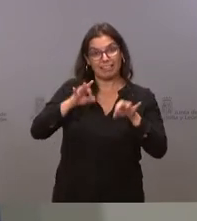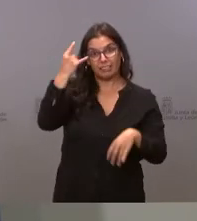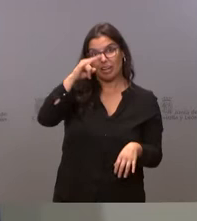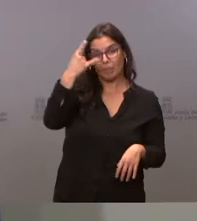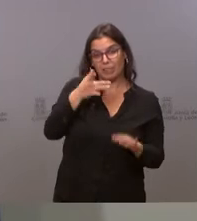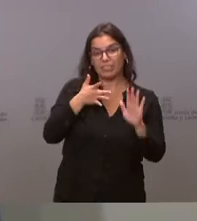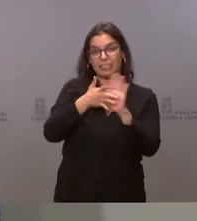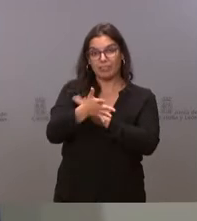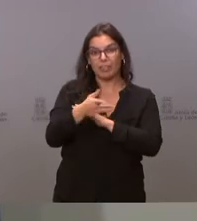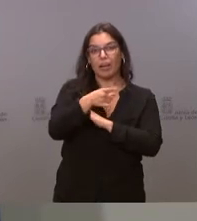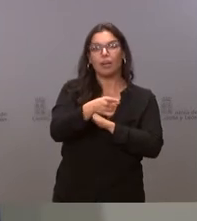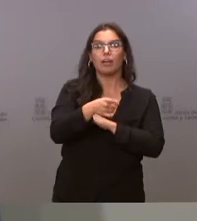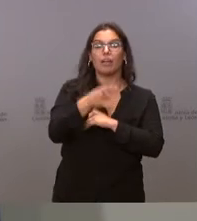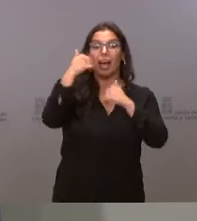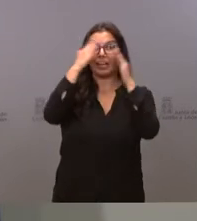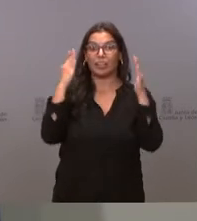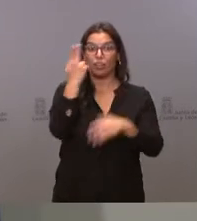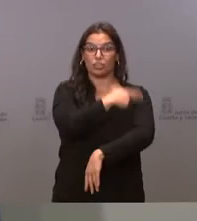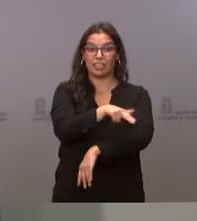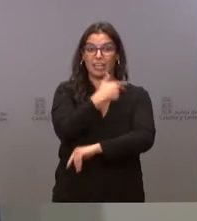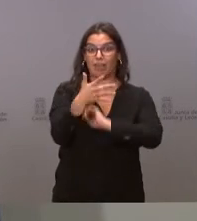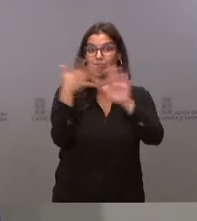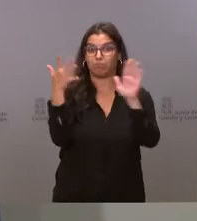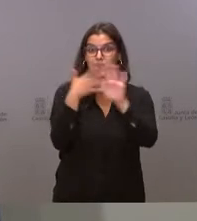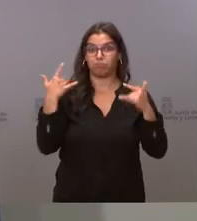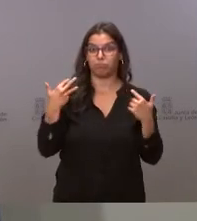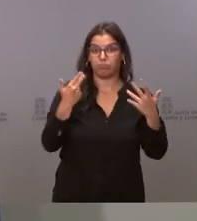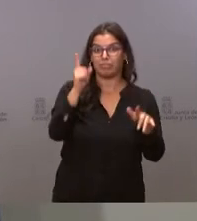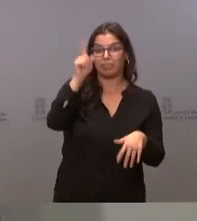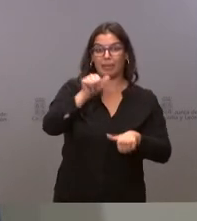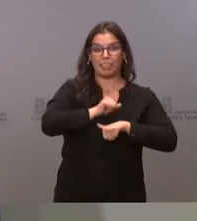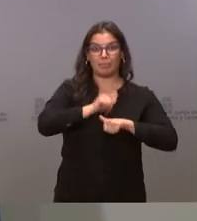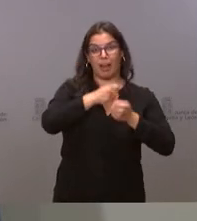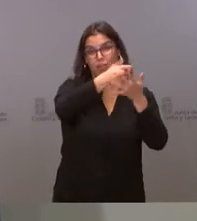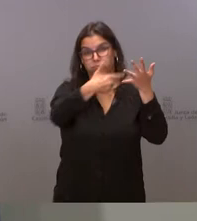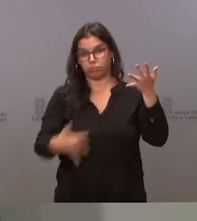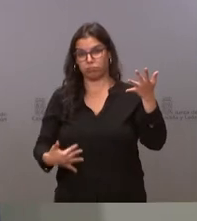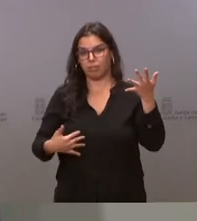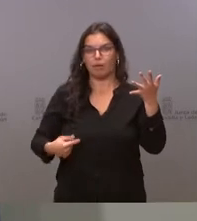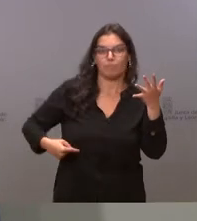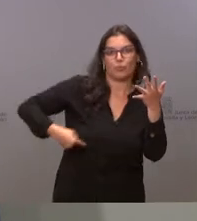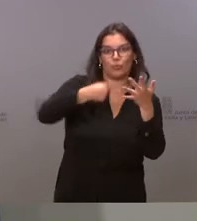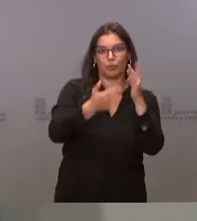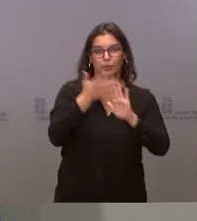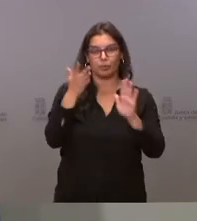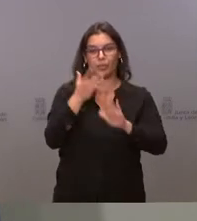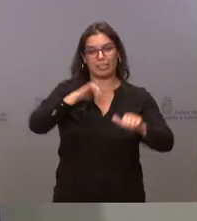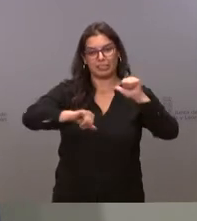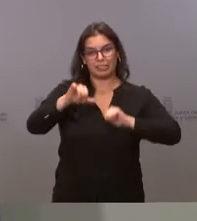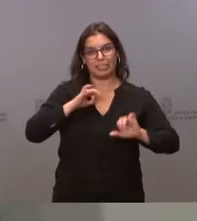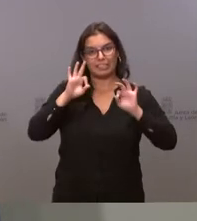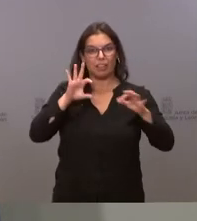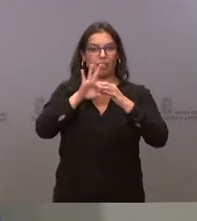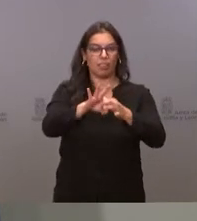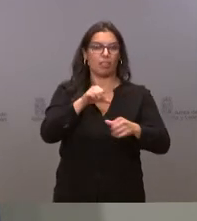la agilidad de la atención sanitaria y facilitan la reducción de tiempos de espera en procedimientos contratados de cirugía